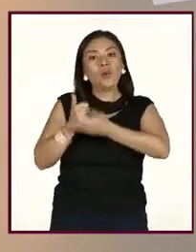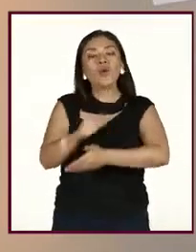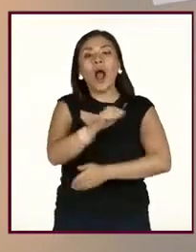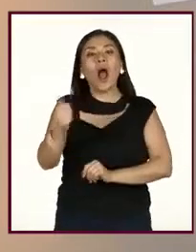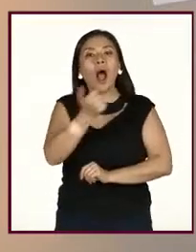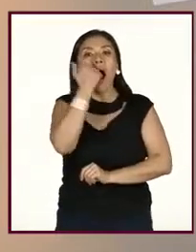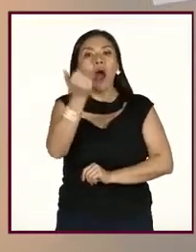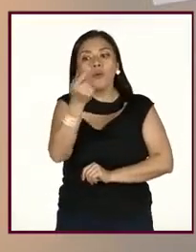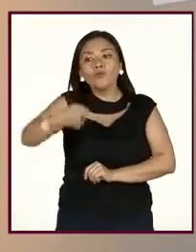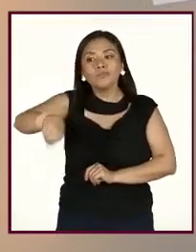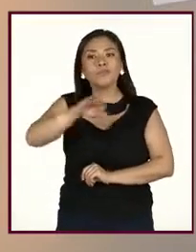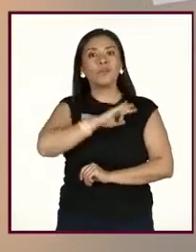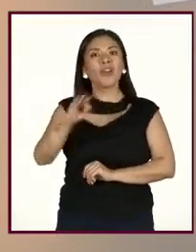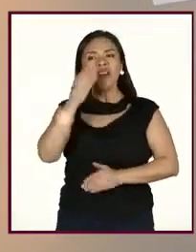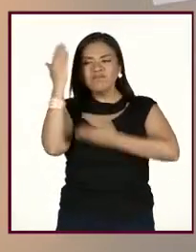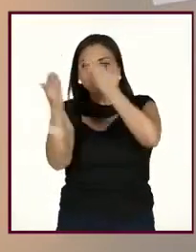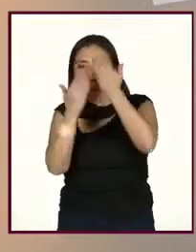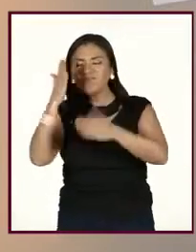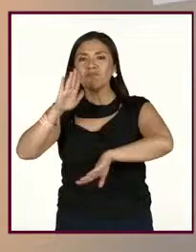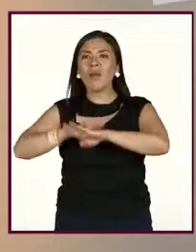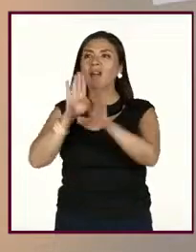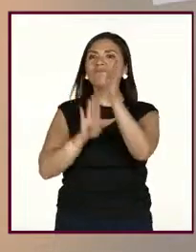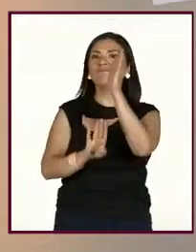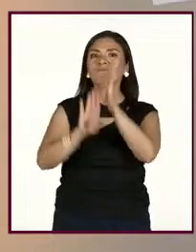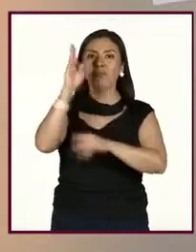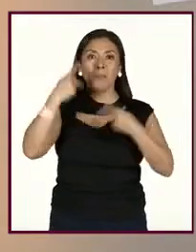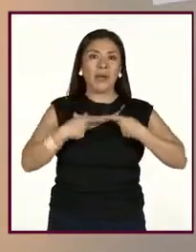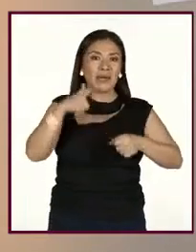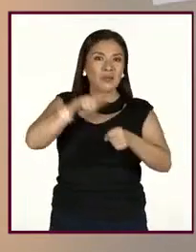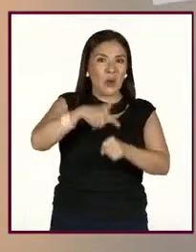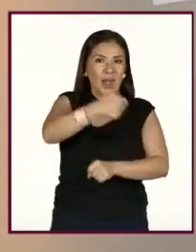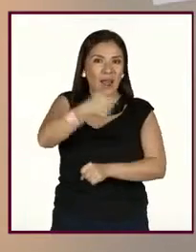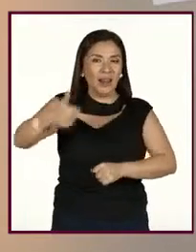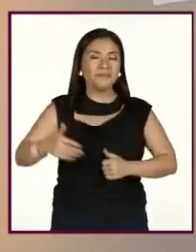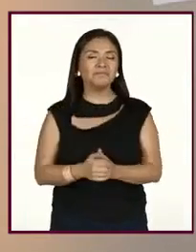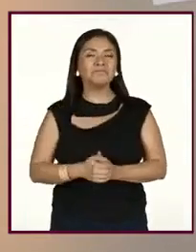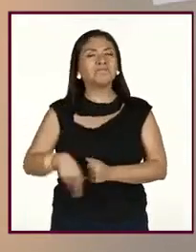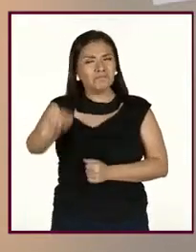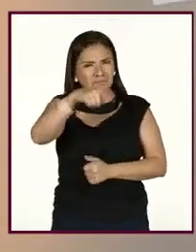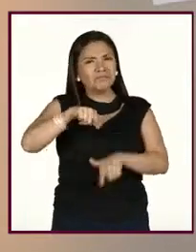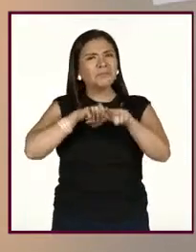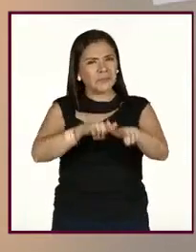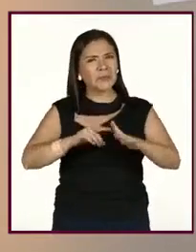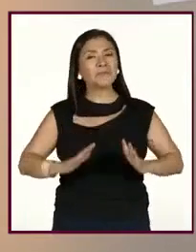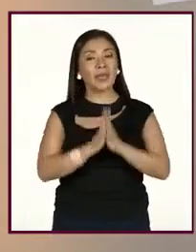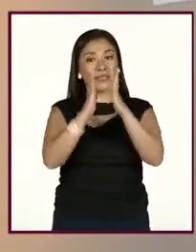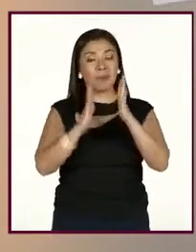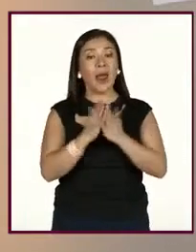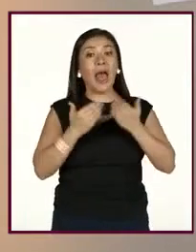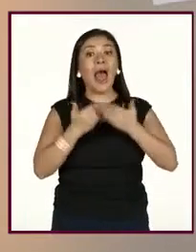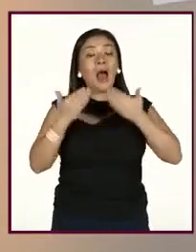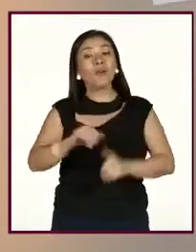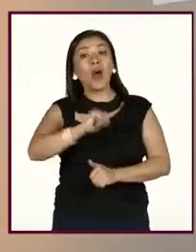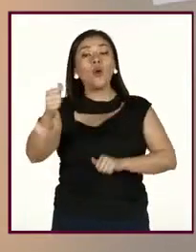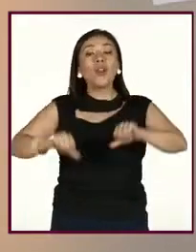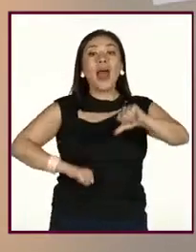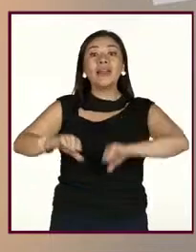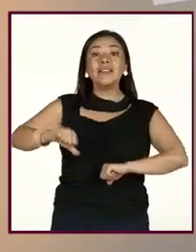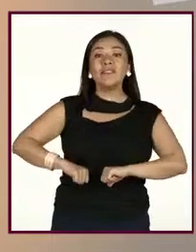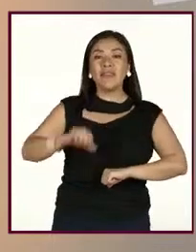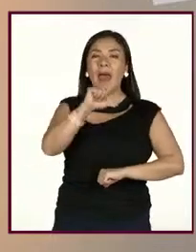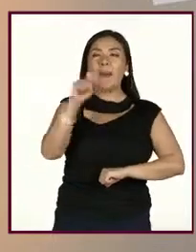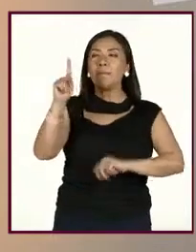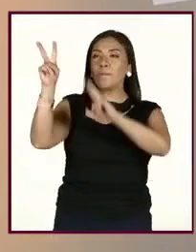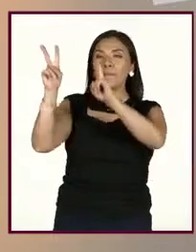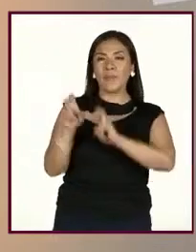los estudiantes en su crecimiento académico y personal. B. Queremos que sigan participando ahora con la actividad en